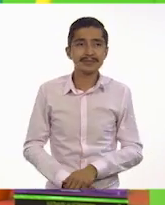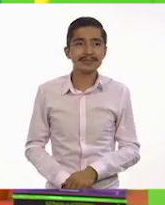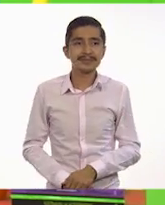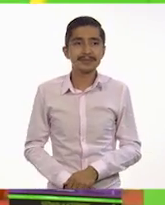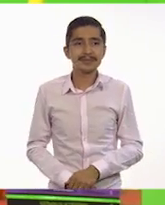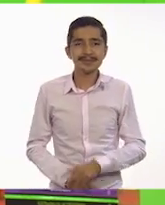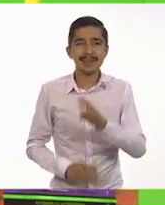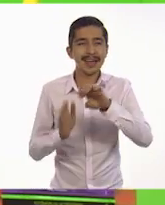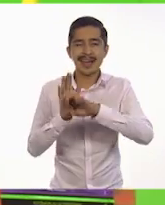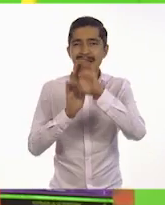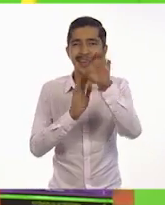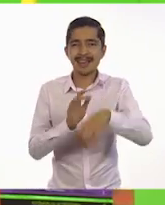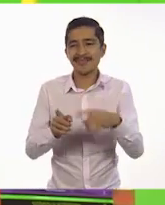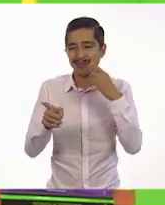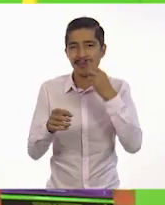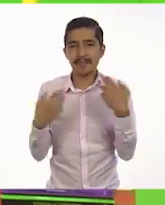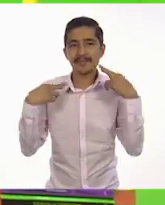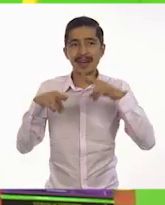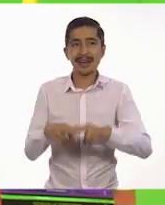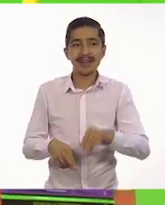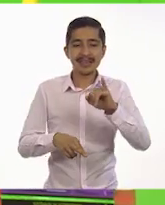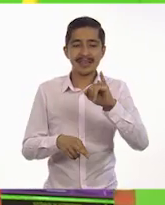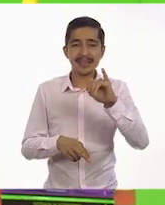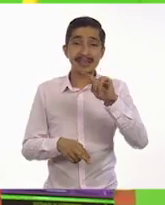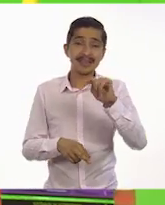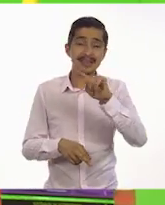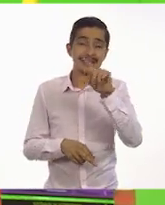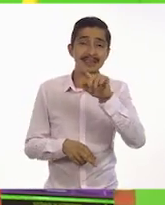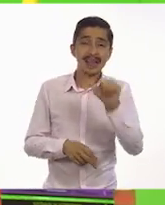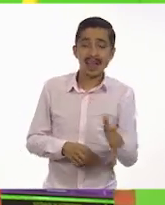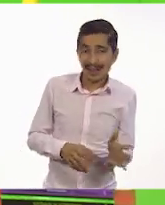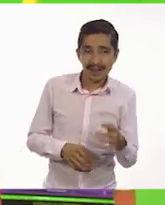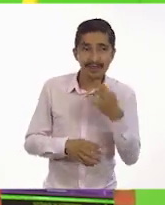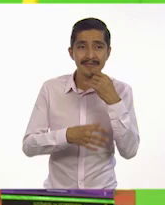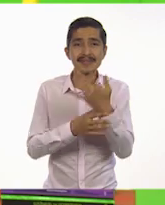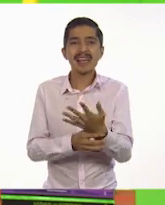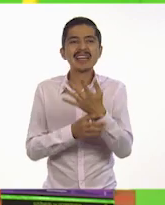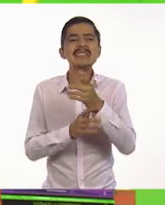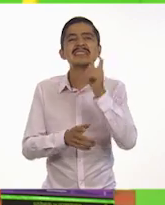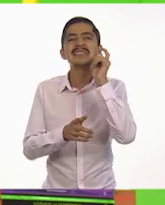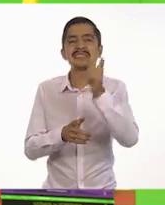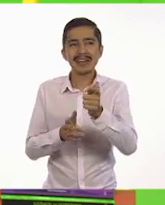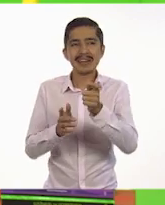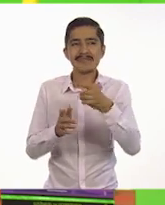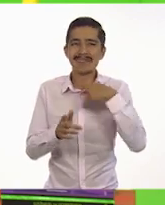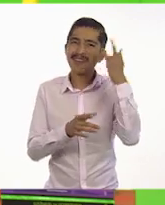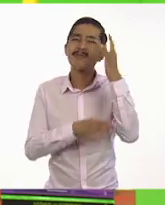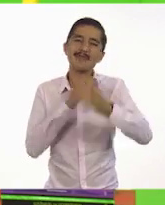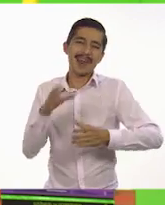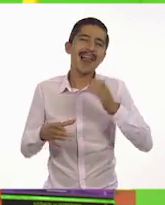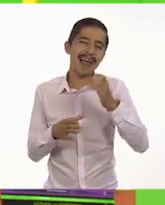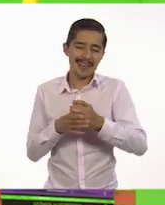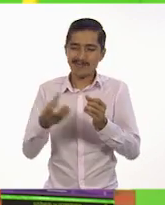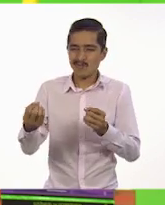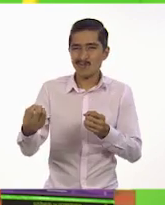Mira, por ejemplo, esta que dice Maestra Itza. Y luego viene un mensaje por mi cumpleaños. ¡Qué bonita! Y te dibujaron.